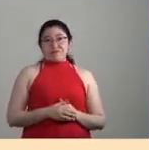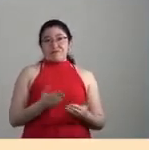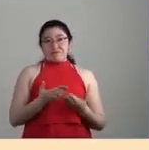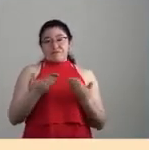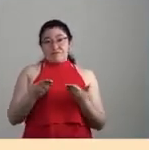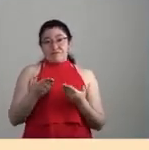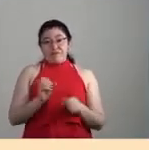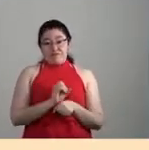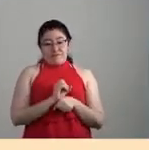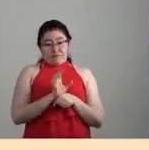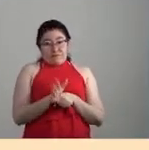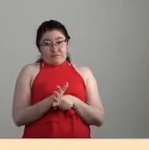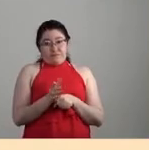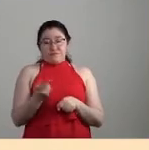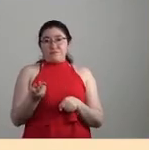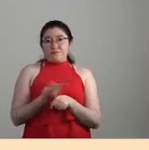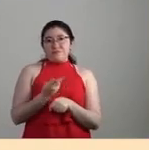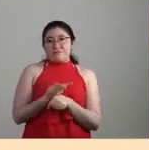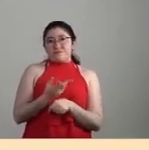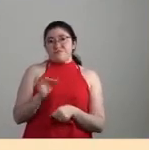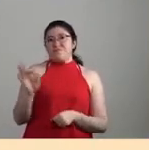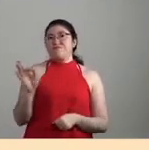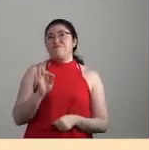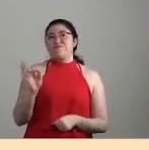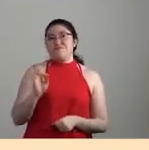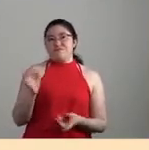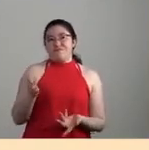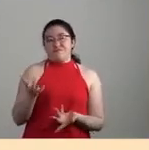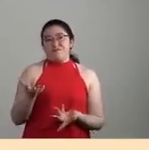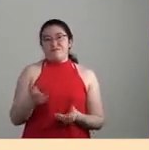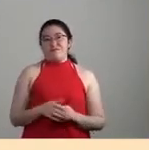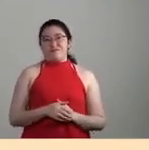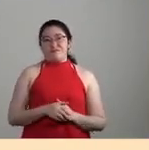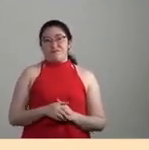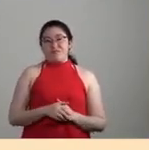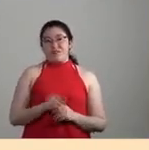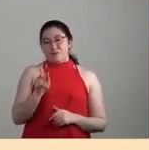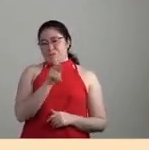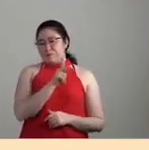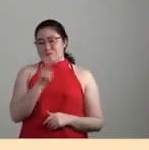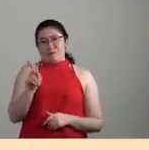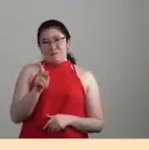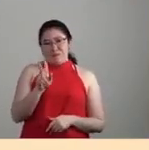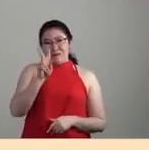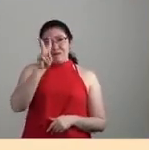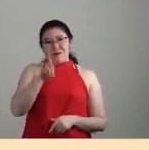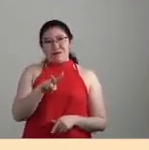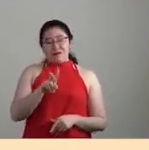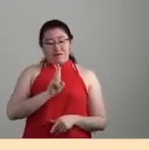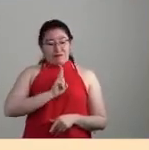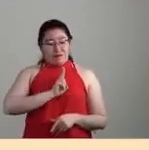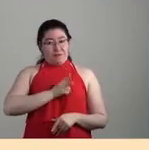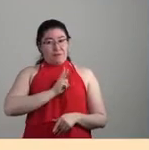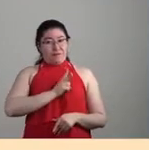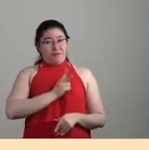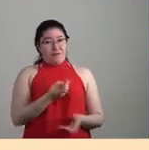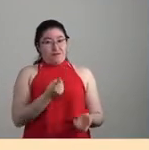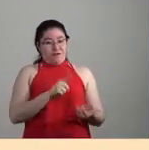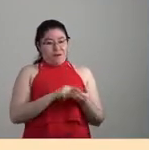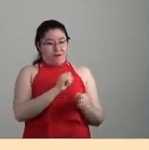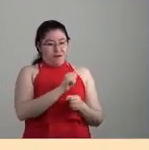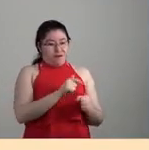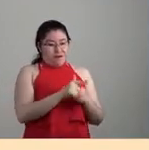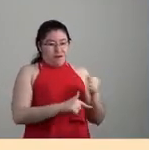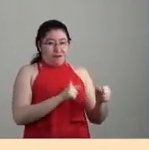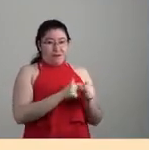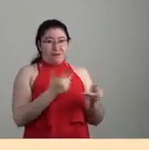coronavirus parece que más o menos la situación es similar, ¿no? O que es un virus que pertenezca a determinados murciélagos